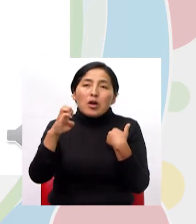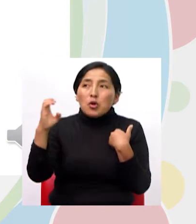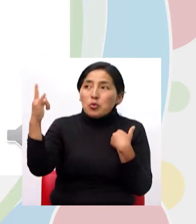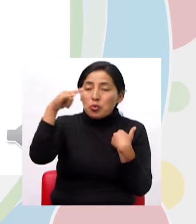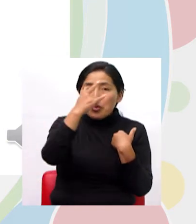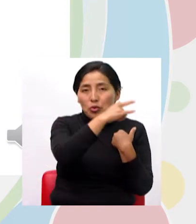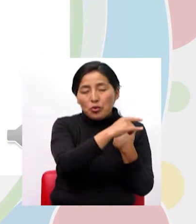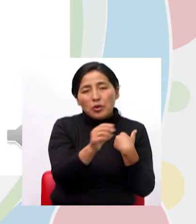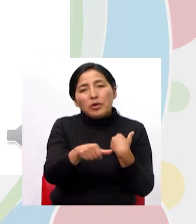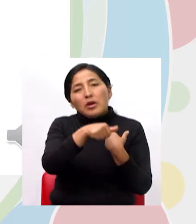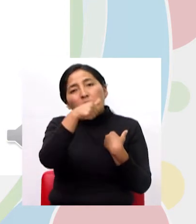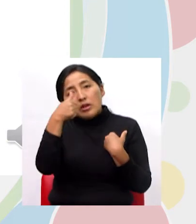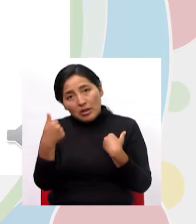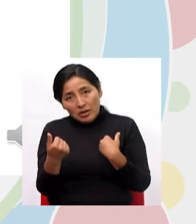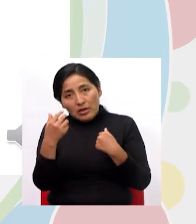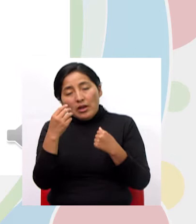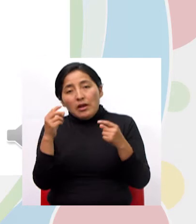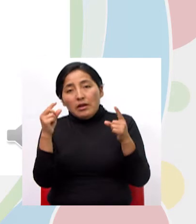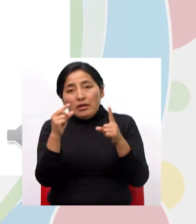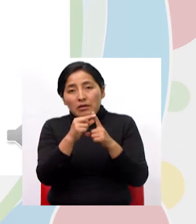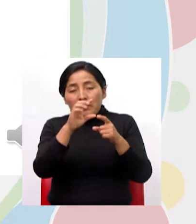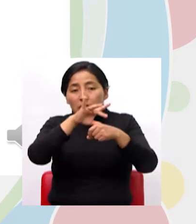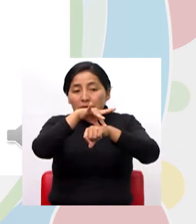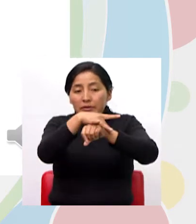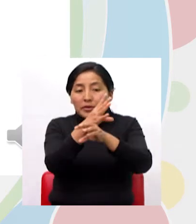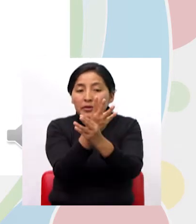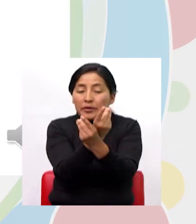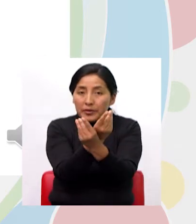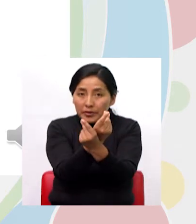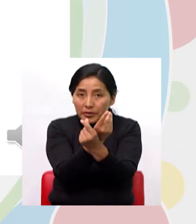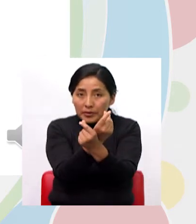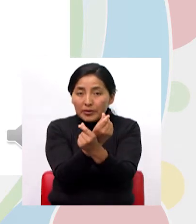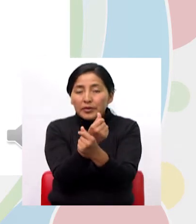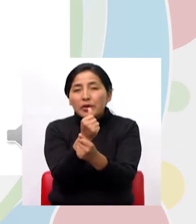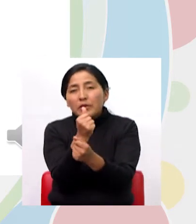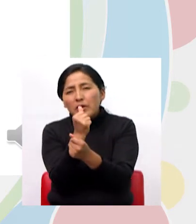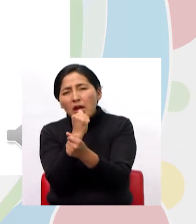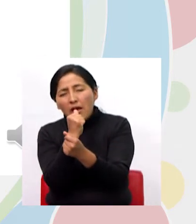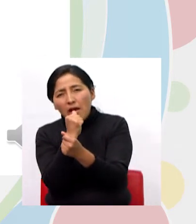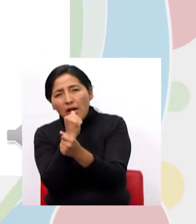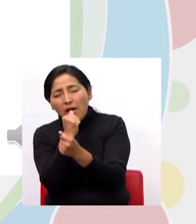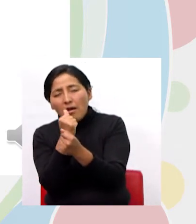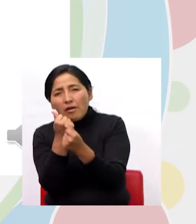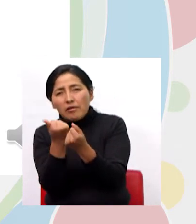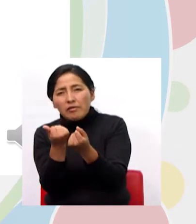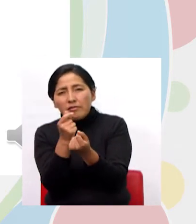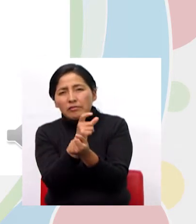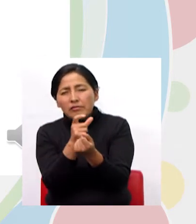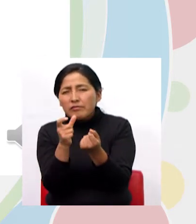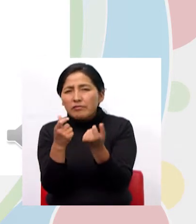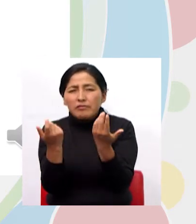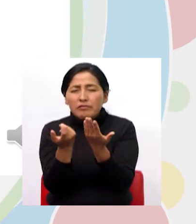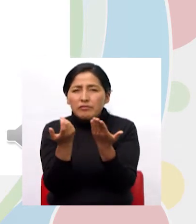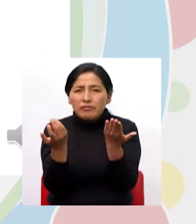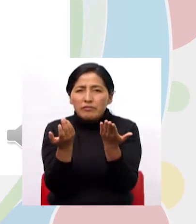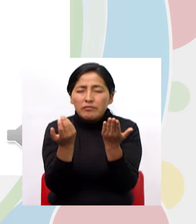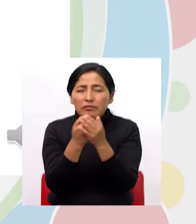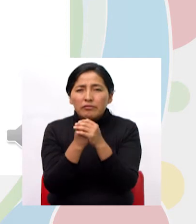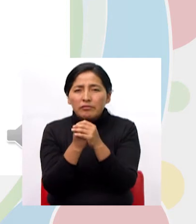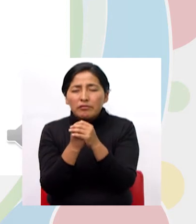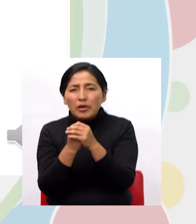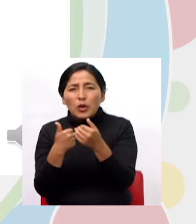palabra terrestre acuático esa clase ¿quién corresponde a la clase terrestre acuático?